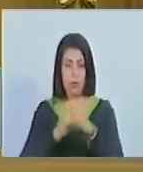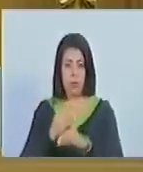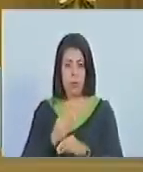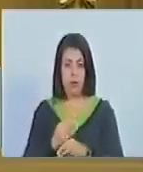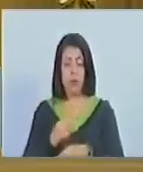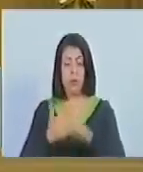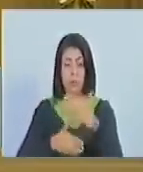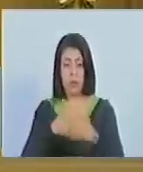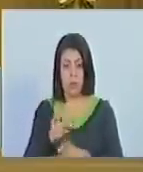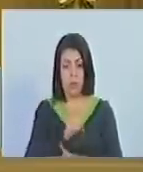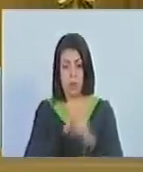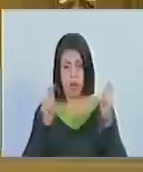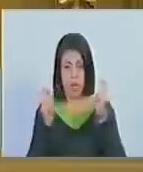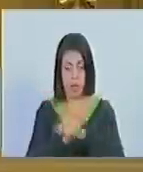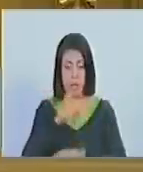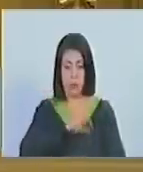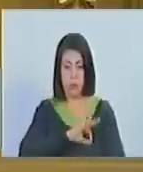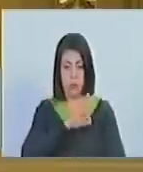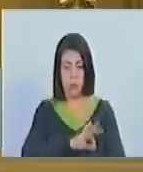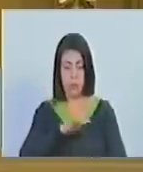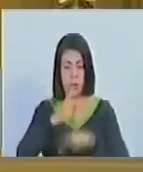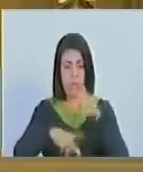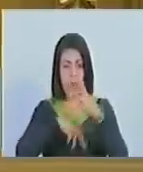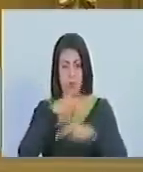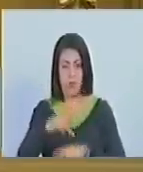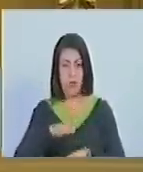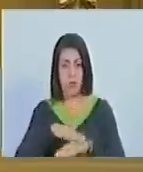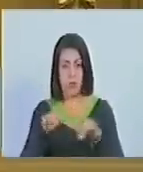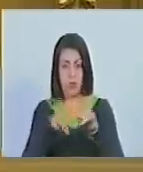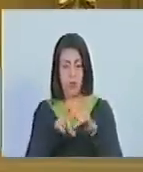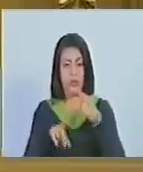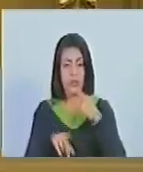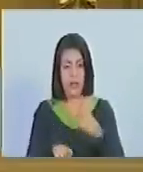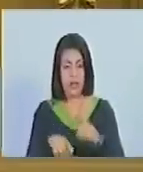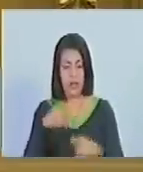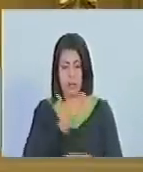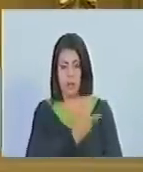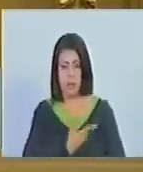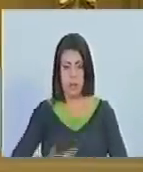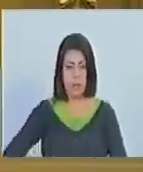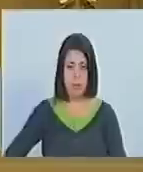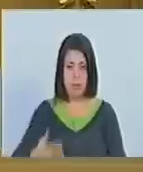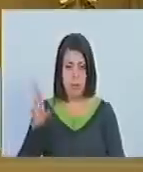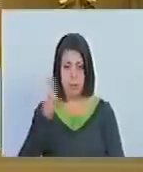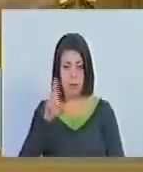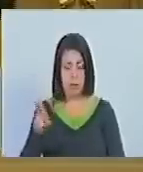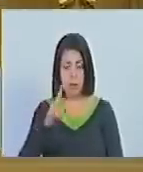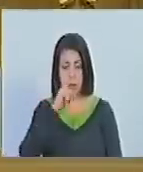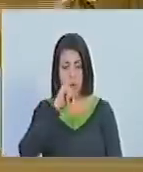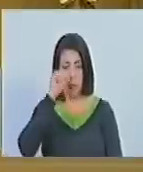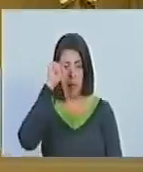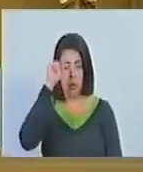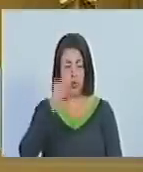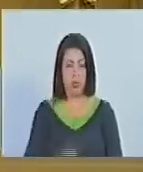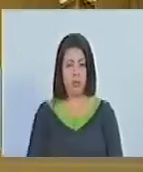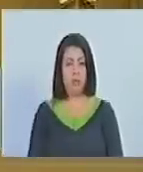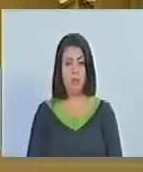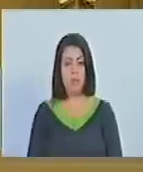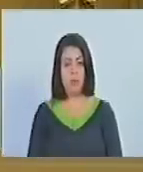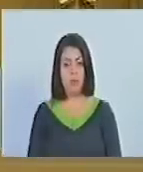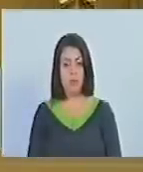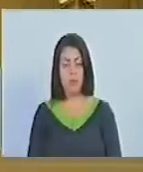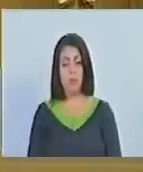etapa de transición al socialismo en lo productivo tal como lo ha planteado el presidente de la república Nicolás Maduro Moro